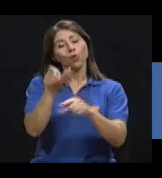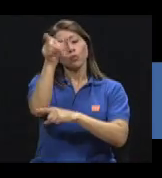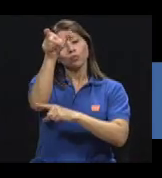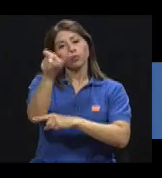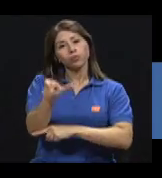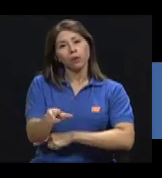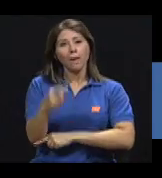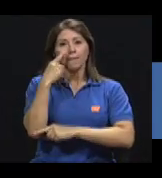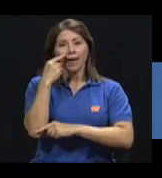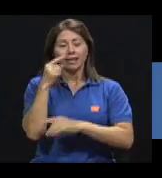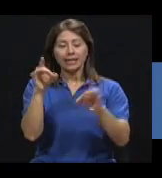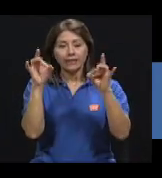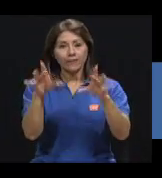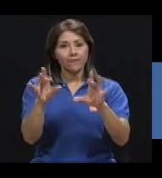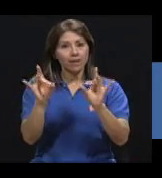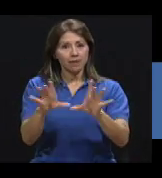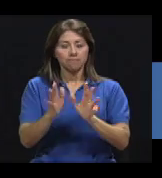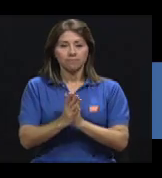padre terrible.